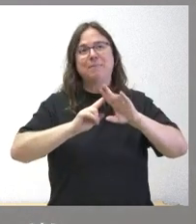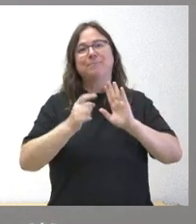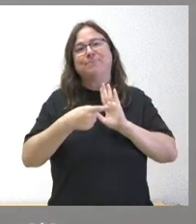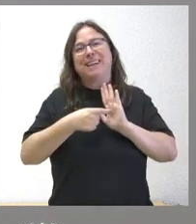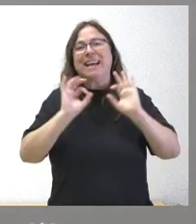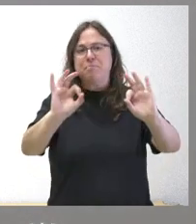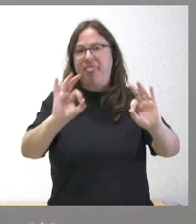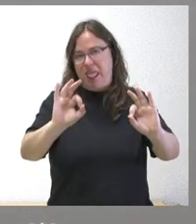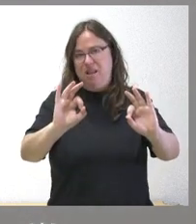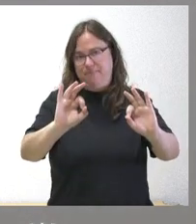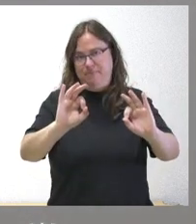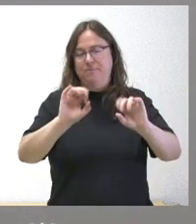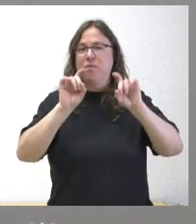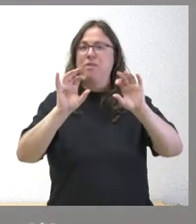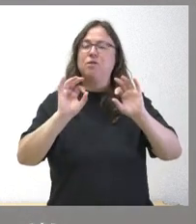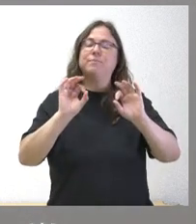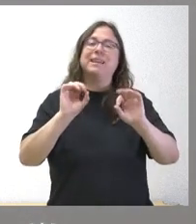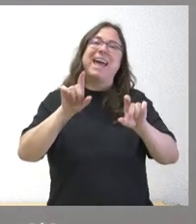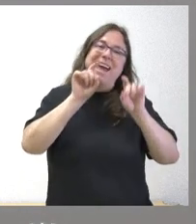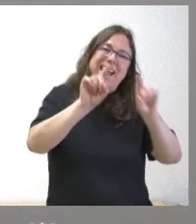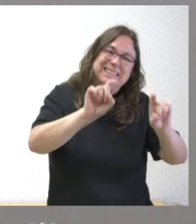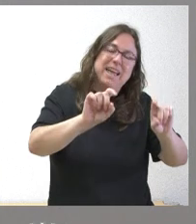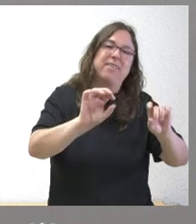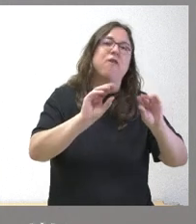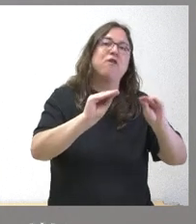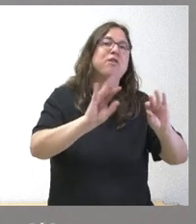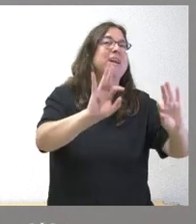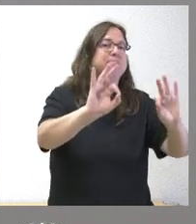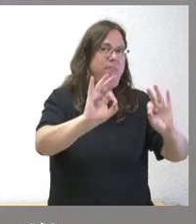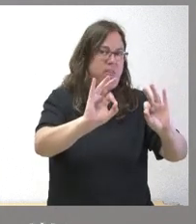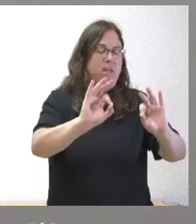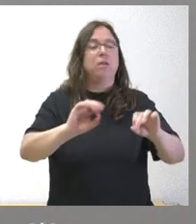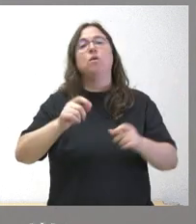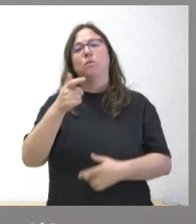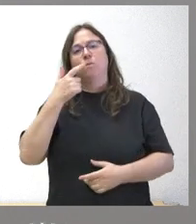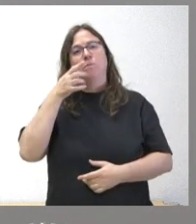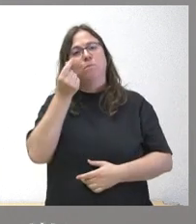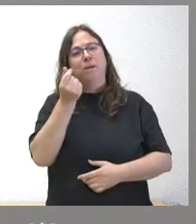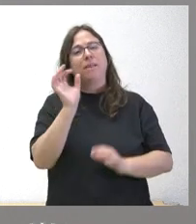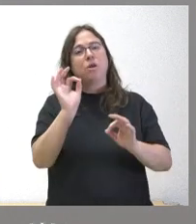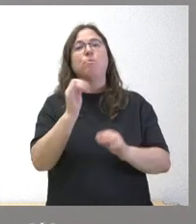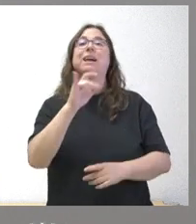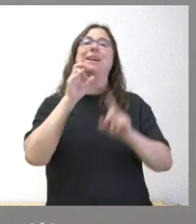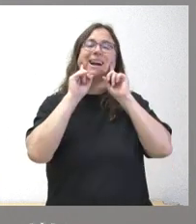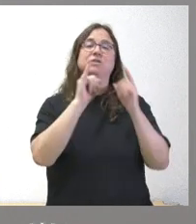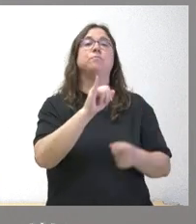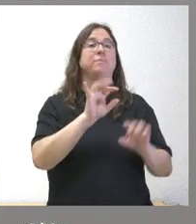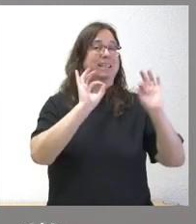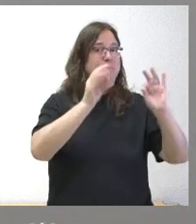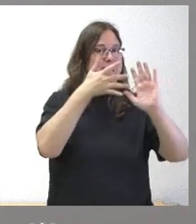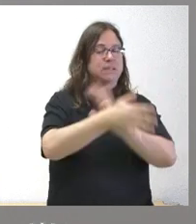especial. Establecemos estos nuevos precios públicos en las enseñanzas de idiomas y las artísticas.